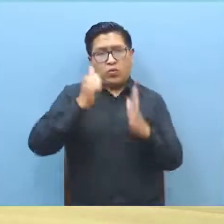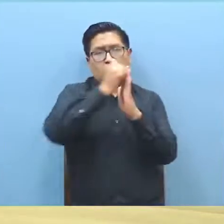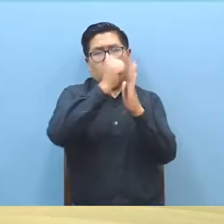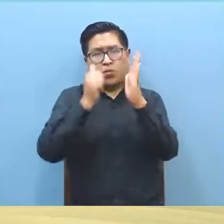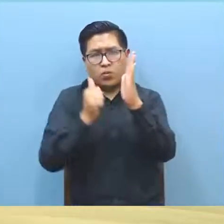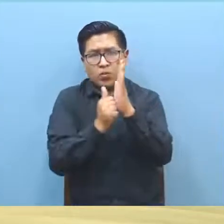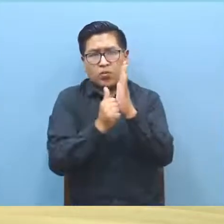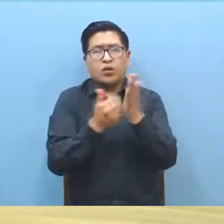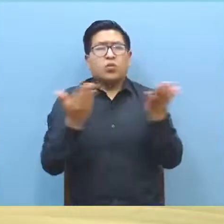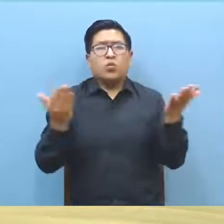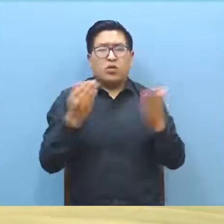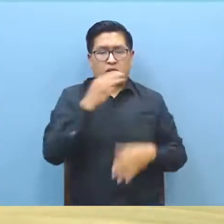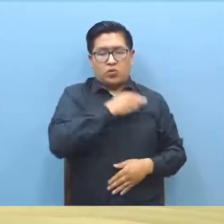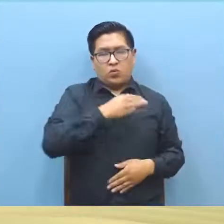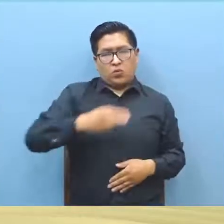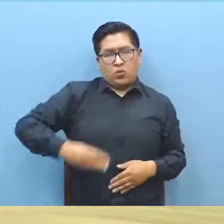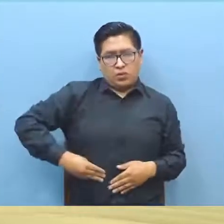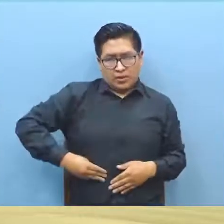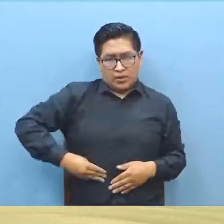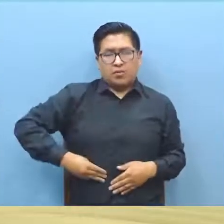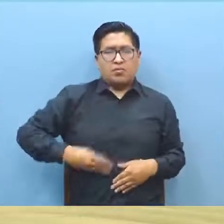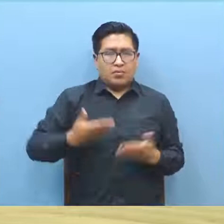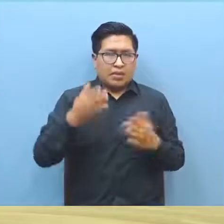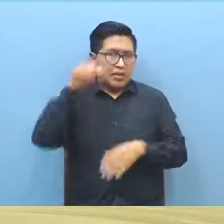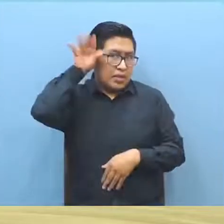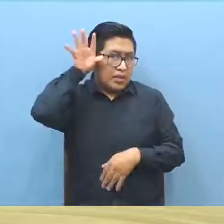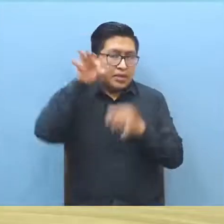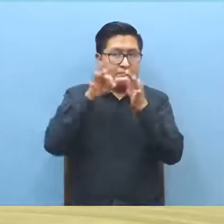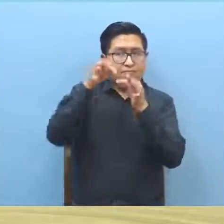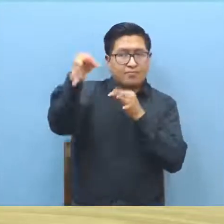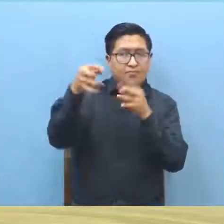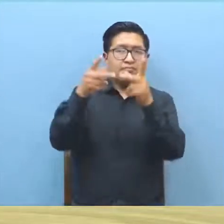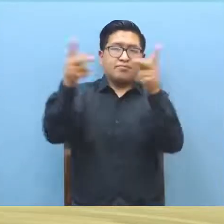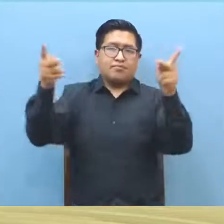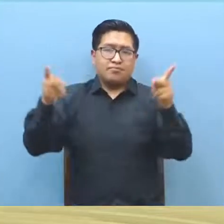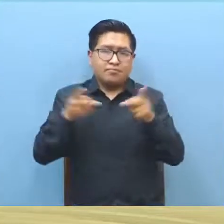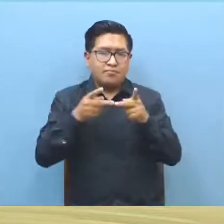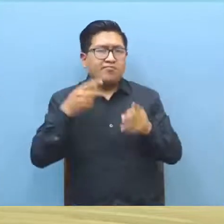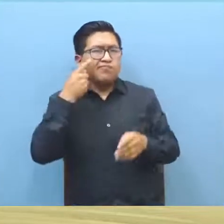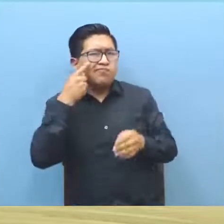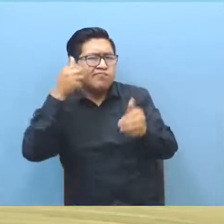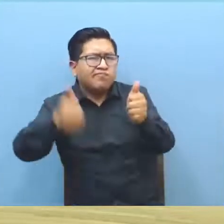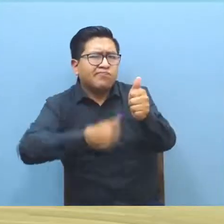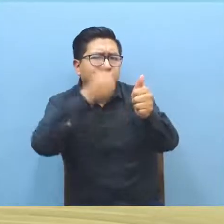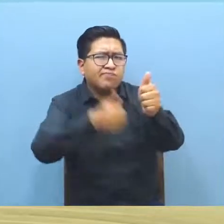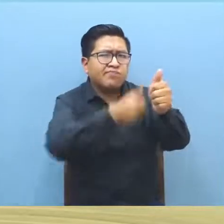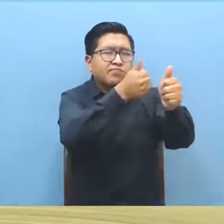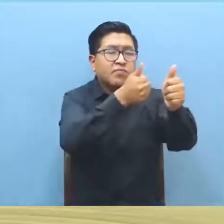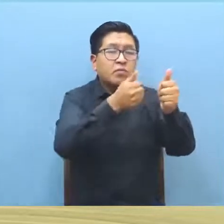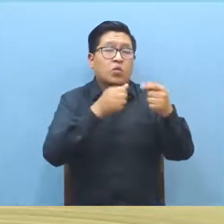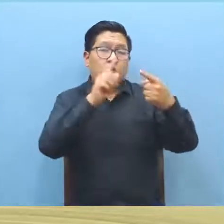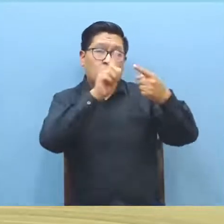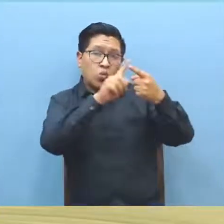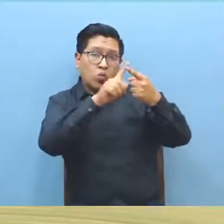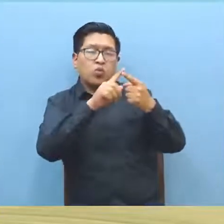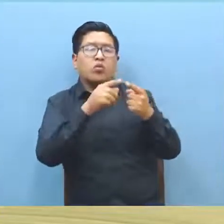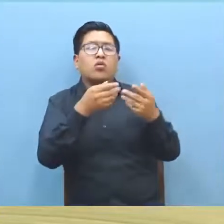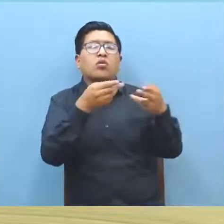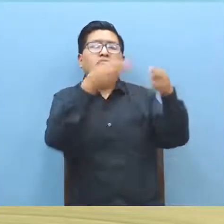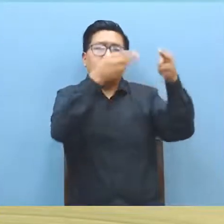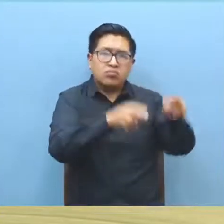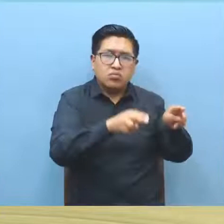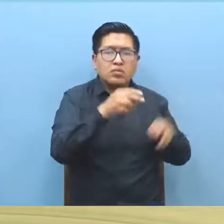el equipo multidisciplinario de la Defensoría está haciendo seguimiento y acompañamiento, tanto de la víctima como de la madre,